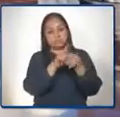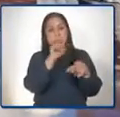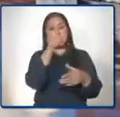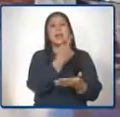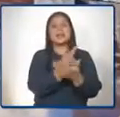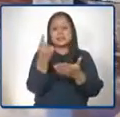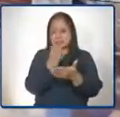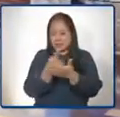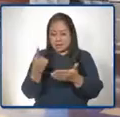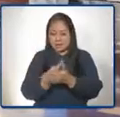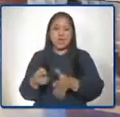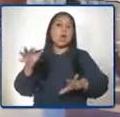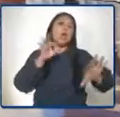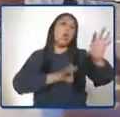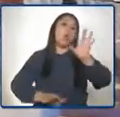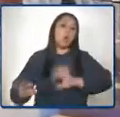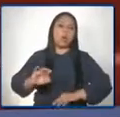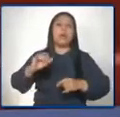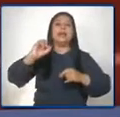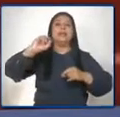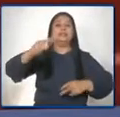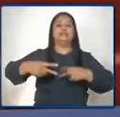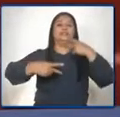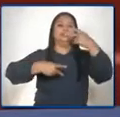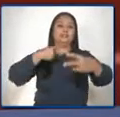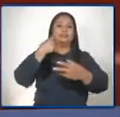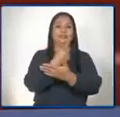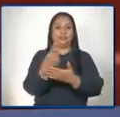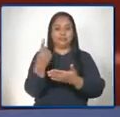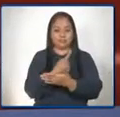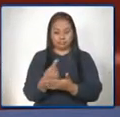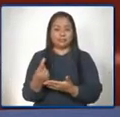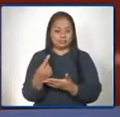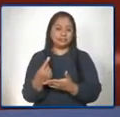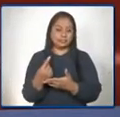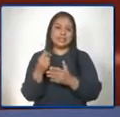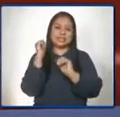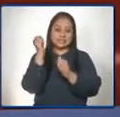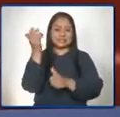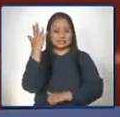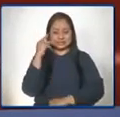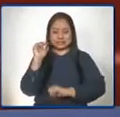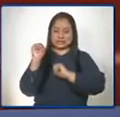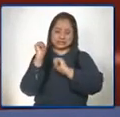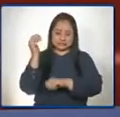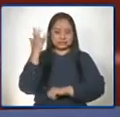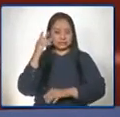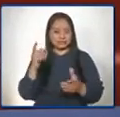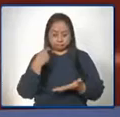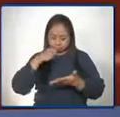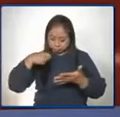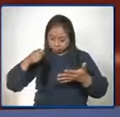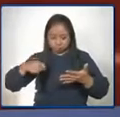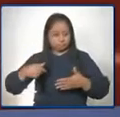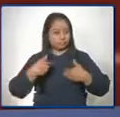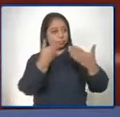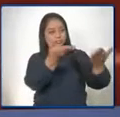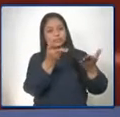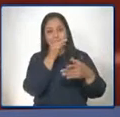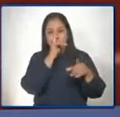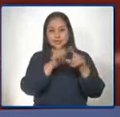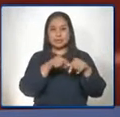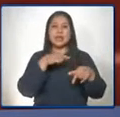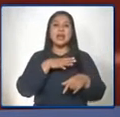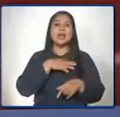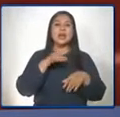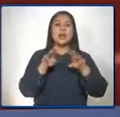quince días. Es los los maestros llevan sus propios controles, y nosotros también tenemos un módulo electrónico en